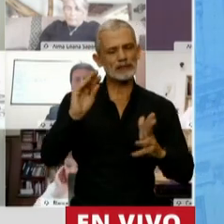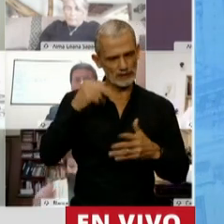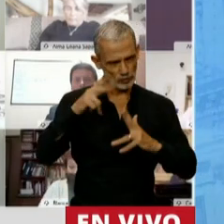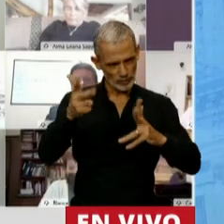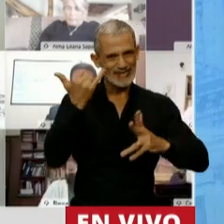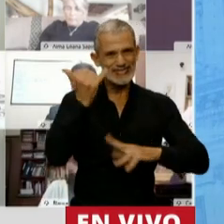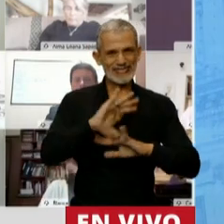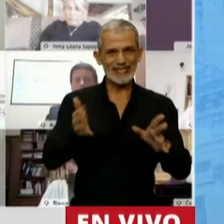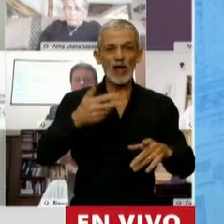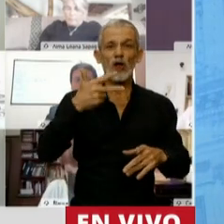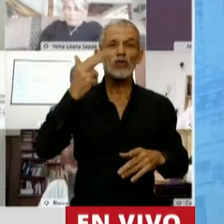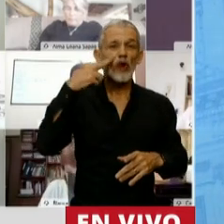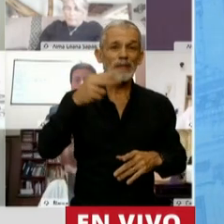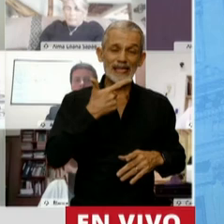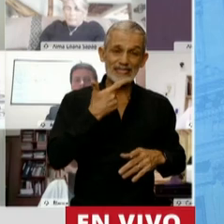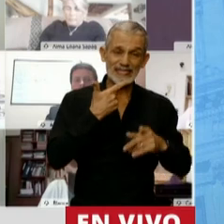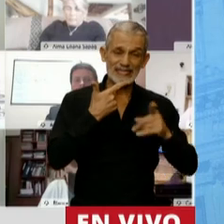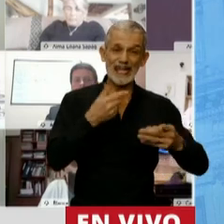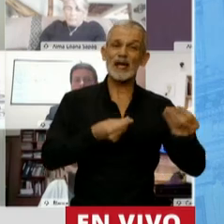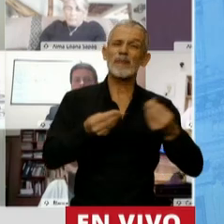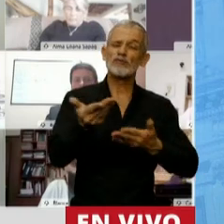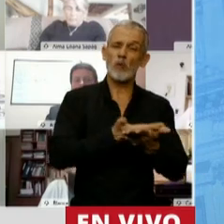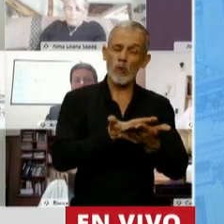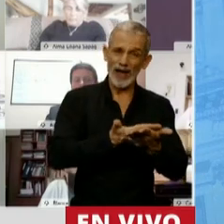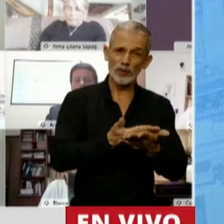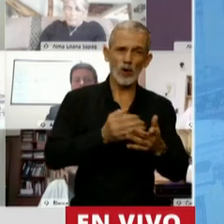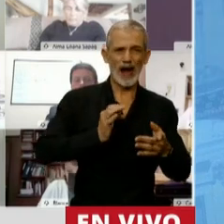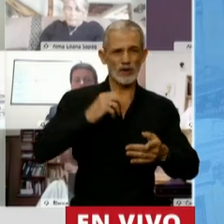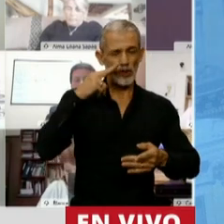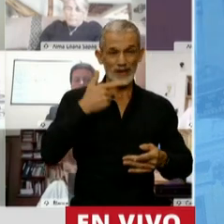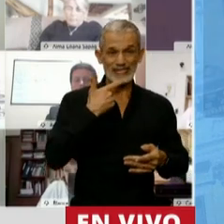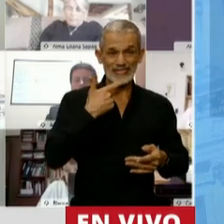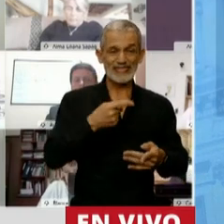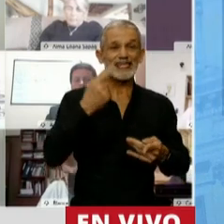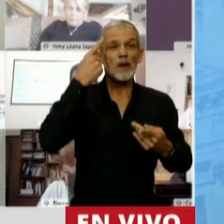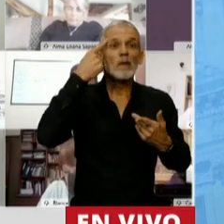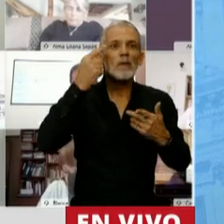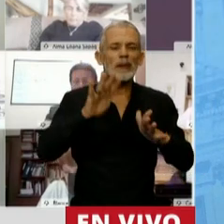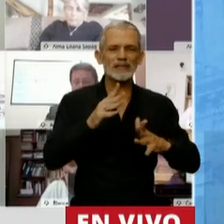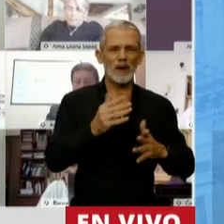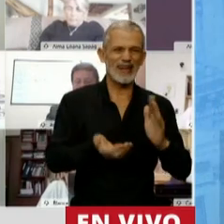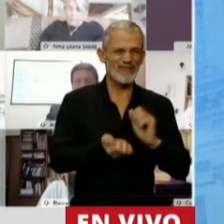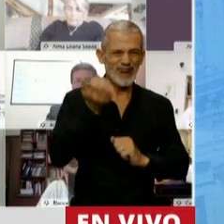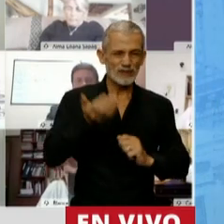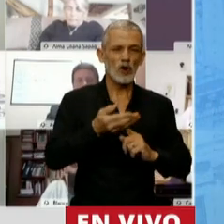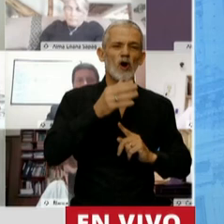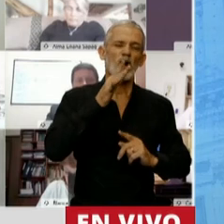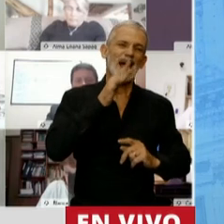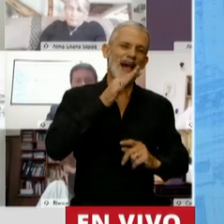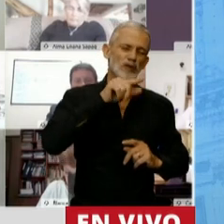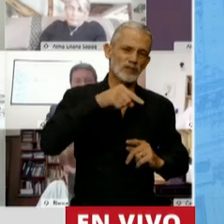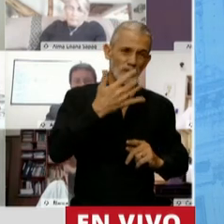En el 2017, por ejemplo, en el presupuesto del 2017 se esperaba un valor de inflación del 14,5, pero